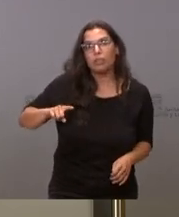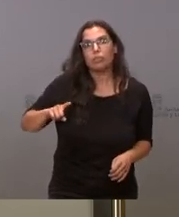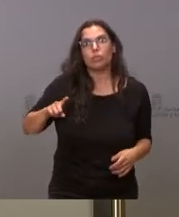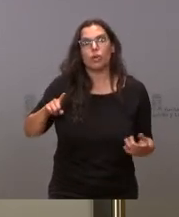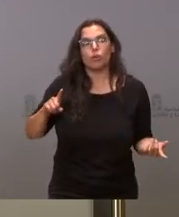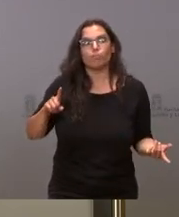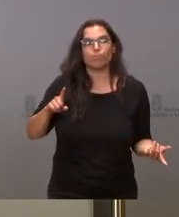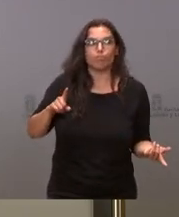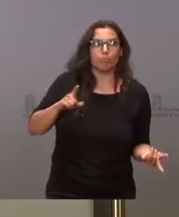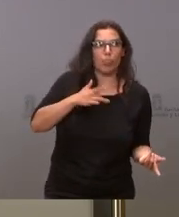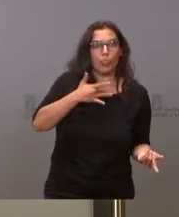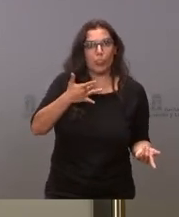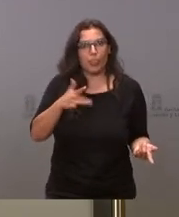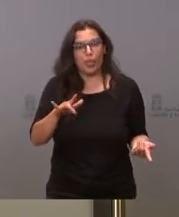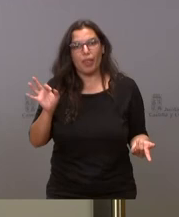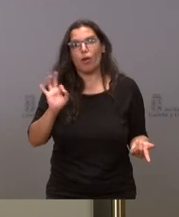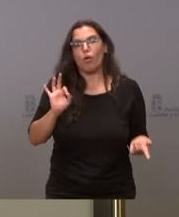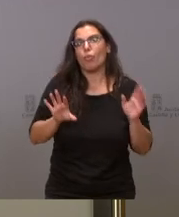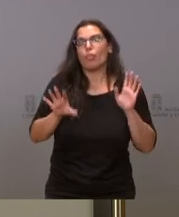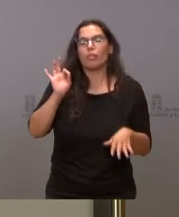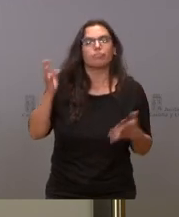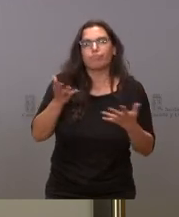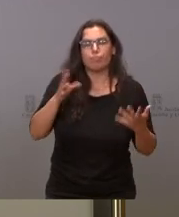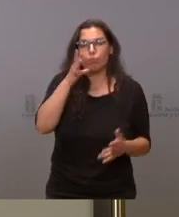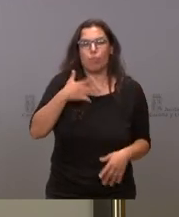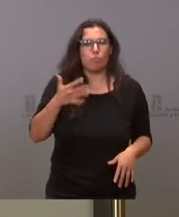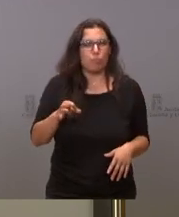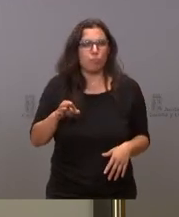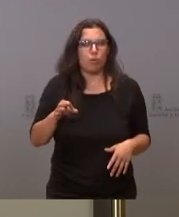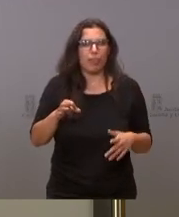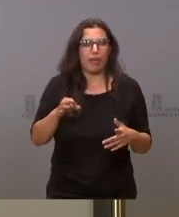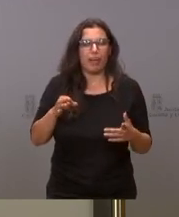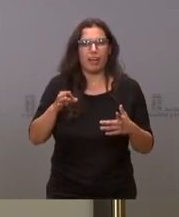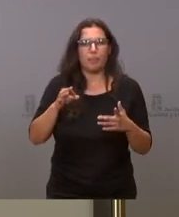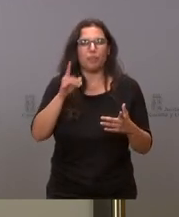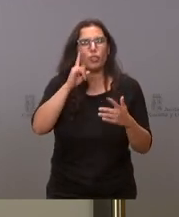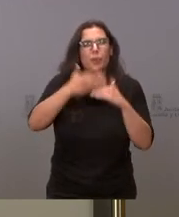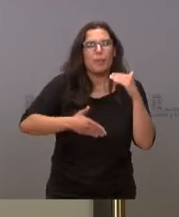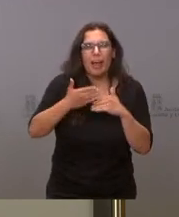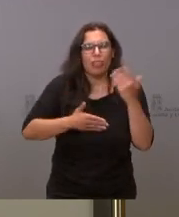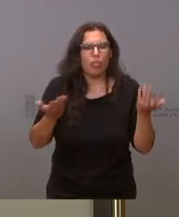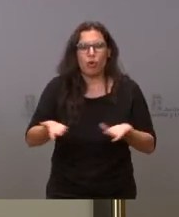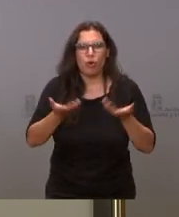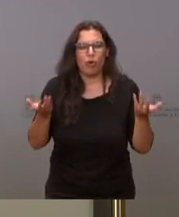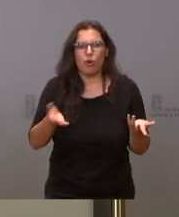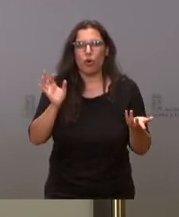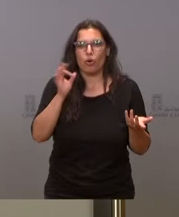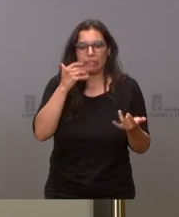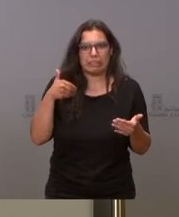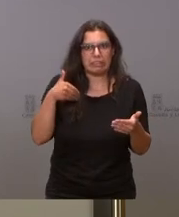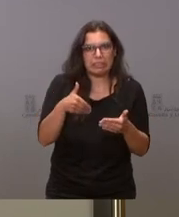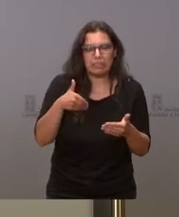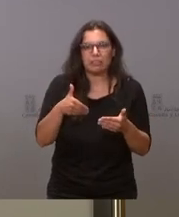cedan o se destinen porque hombre será por cuestiones que se necesiten no sé qué plazo hay también si es muy perentorio